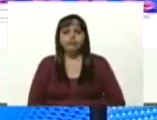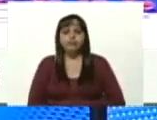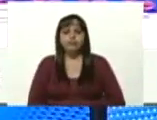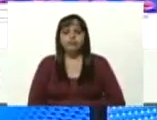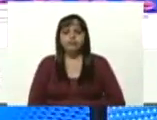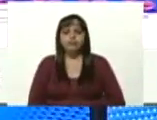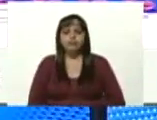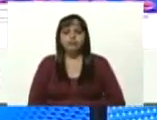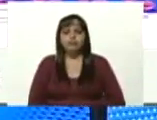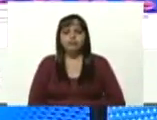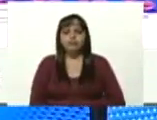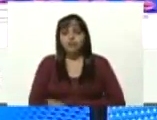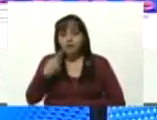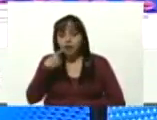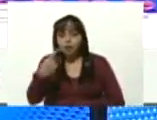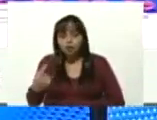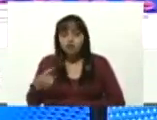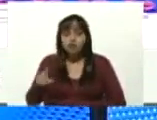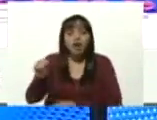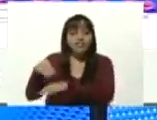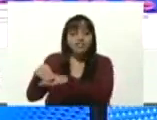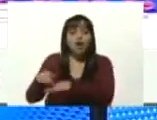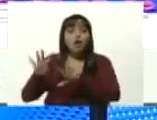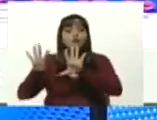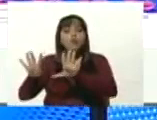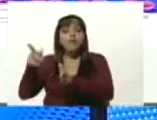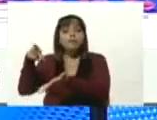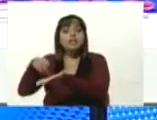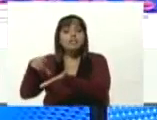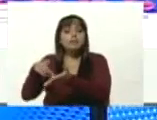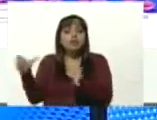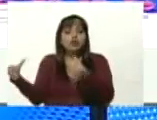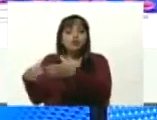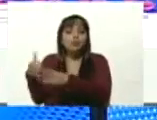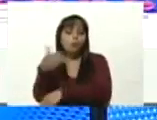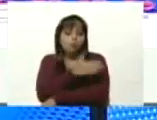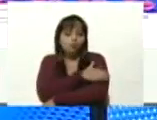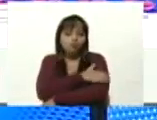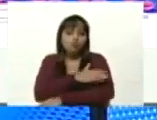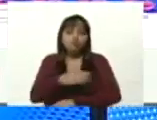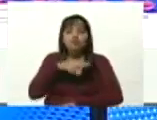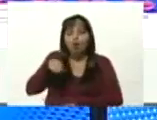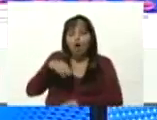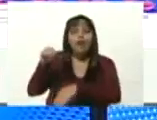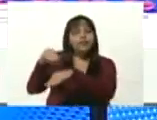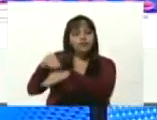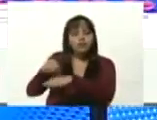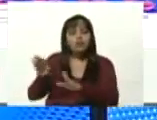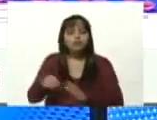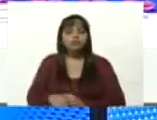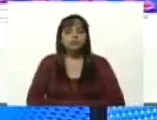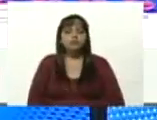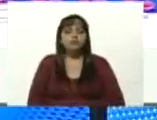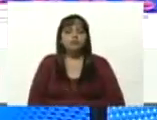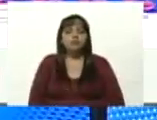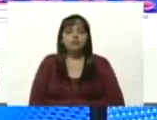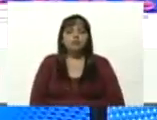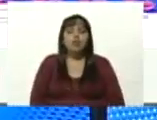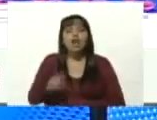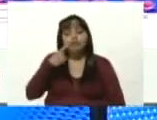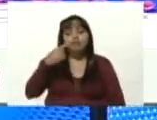a los nueve integrantes desde la delegación del oposicionismo guaidocista así se lo hemos dicho